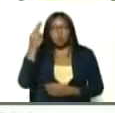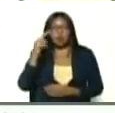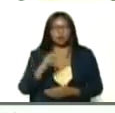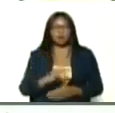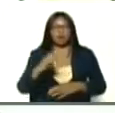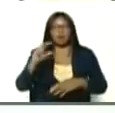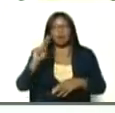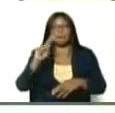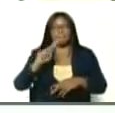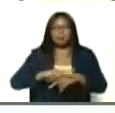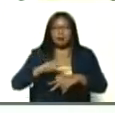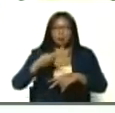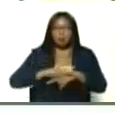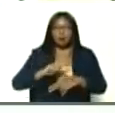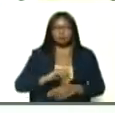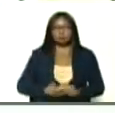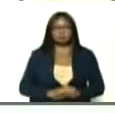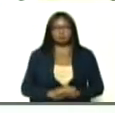Paraguay, directo,